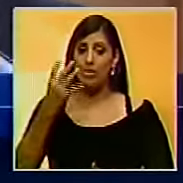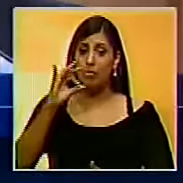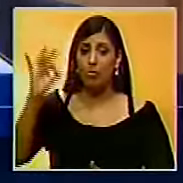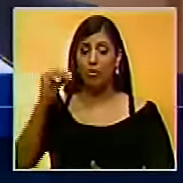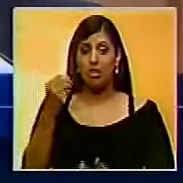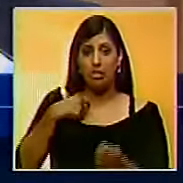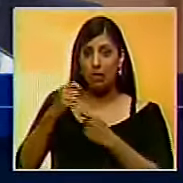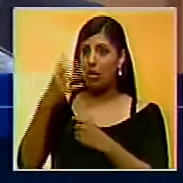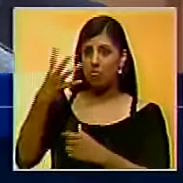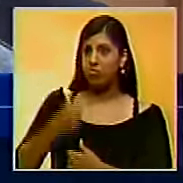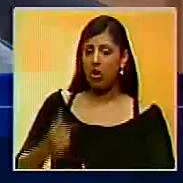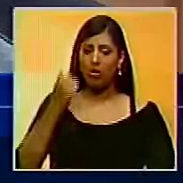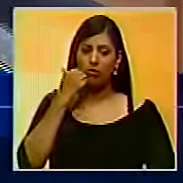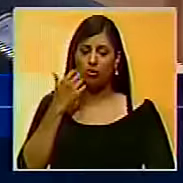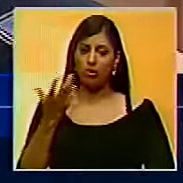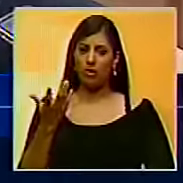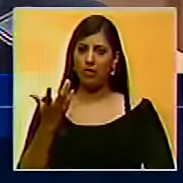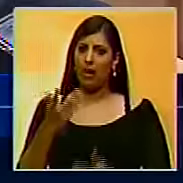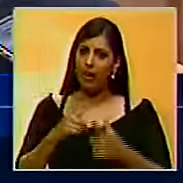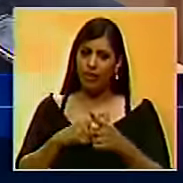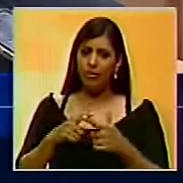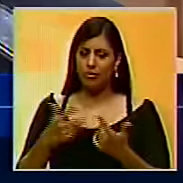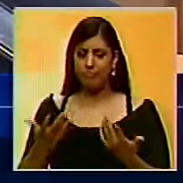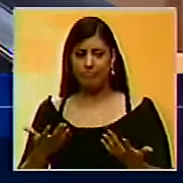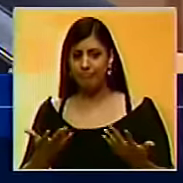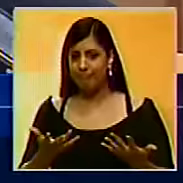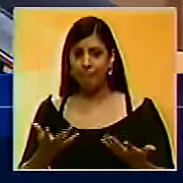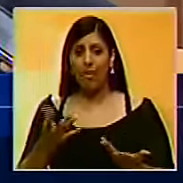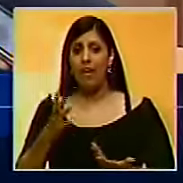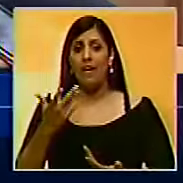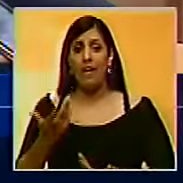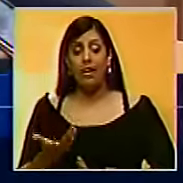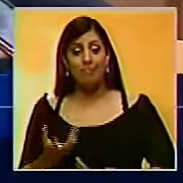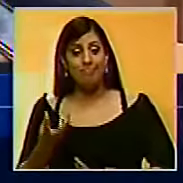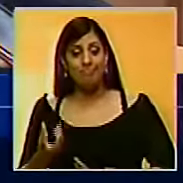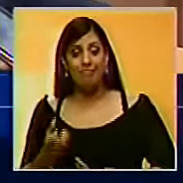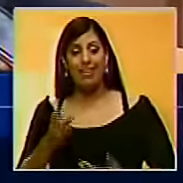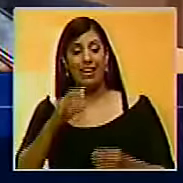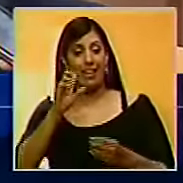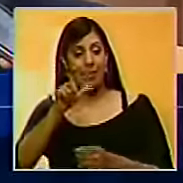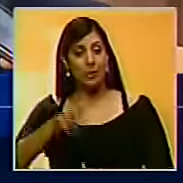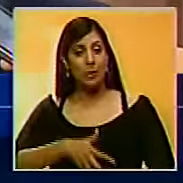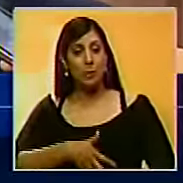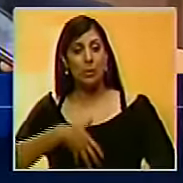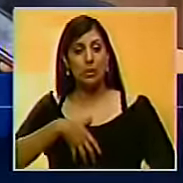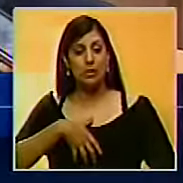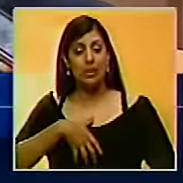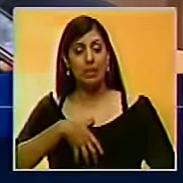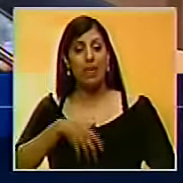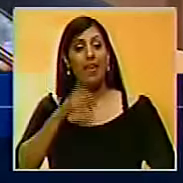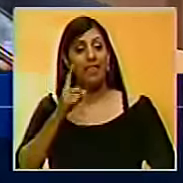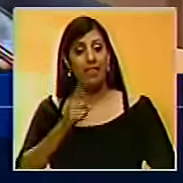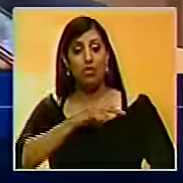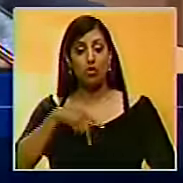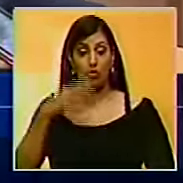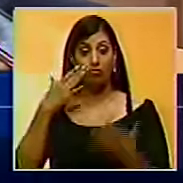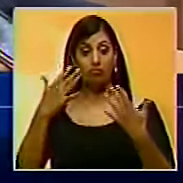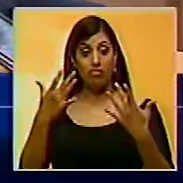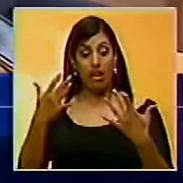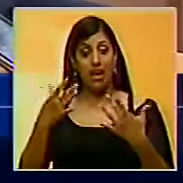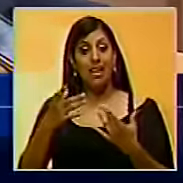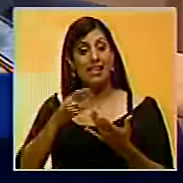de distribuir, entonces evidentemente la reacción que va a haber o que vamos a ver,